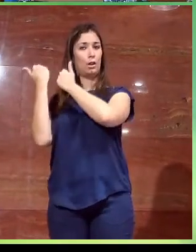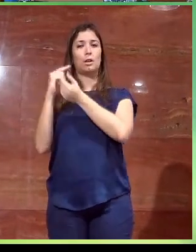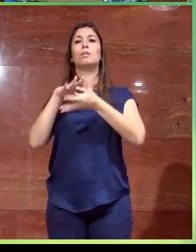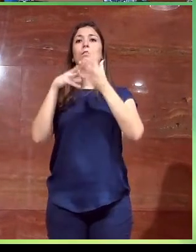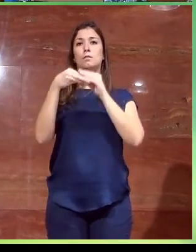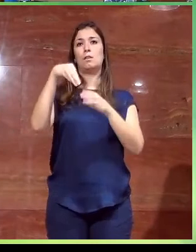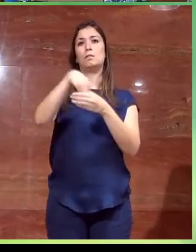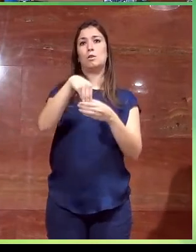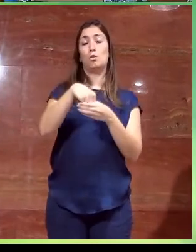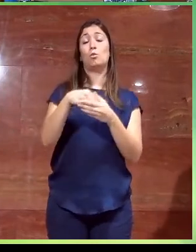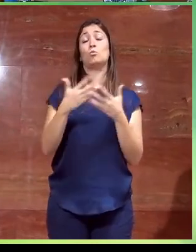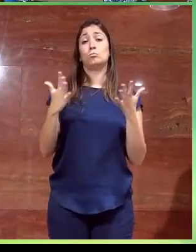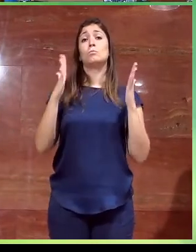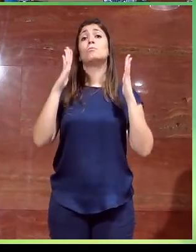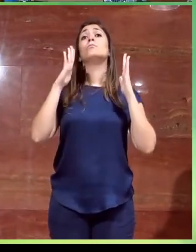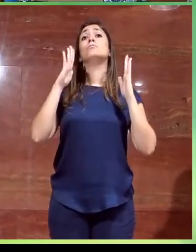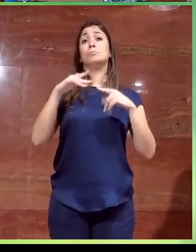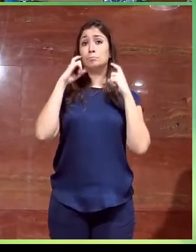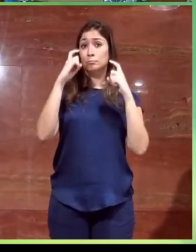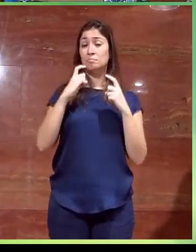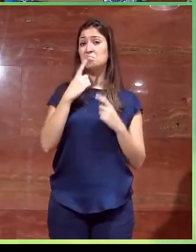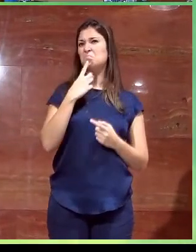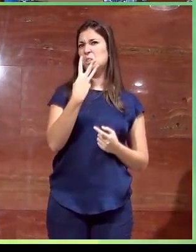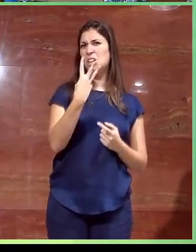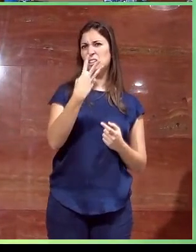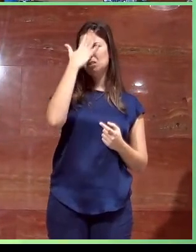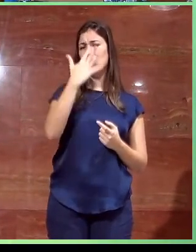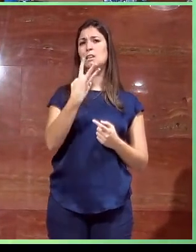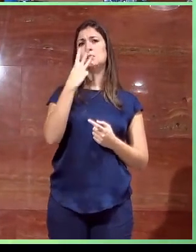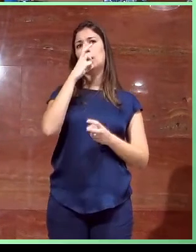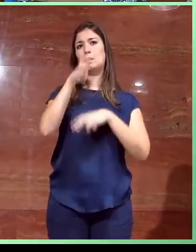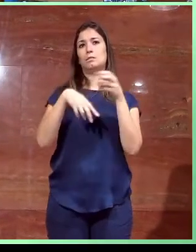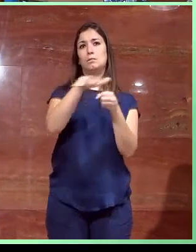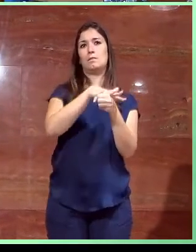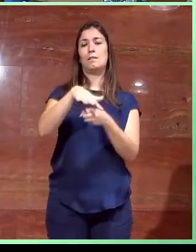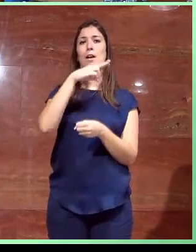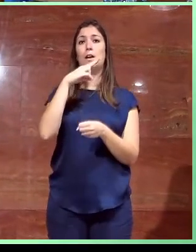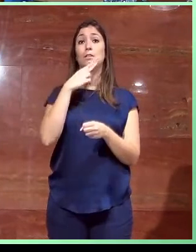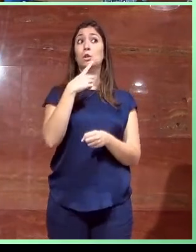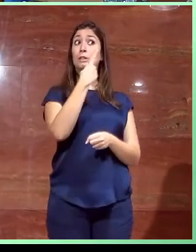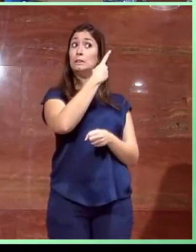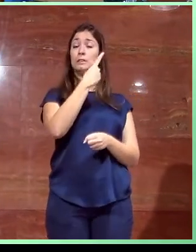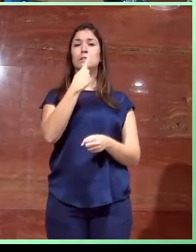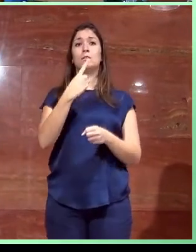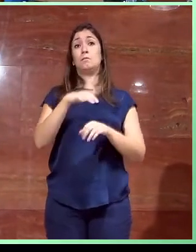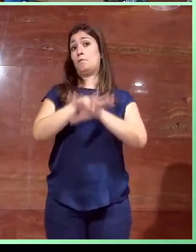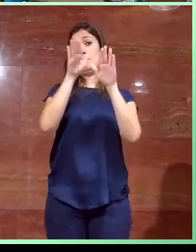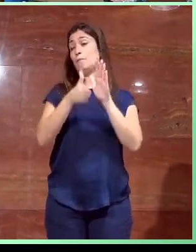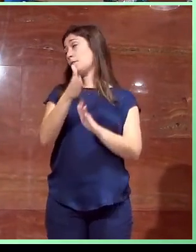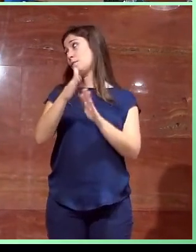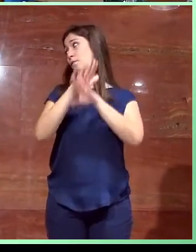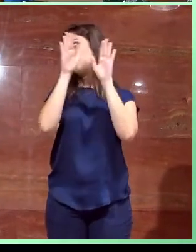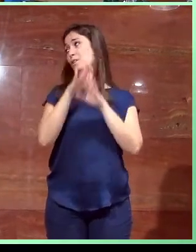el interior y bueno, pues se trataron tres, creo recordar, núcleos de aseo. Esto se complementaría ya para finalizar